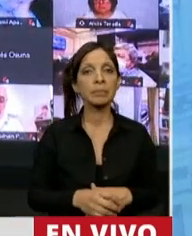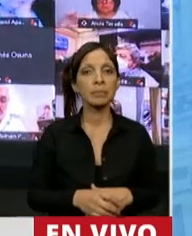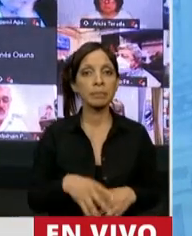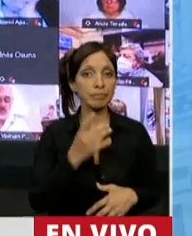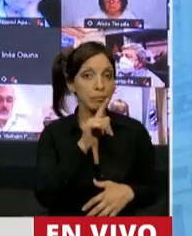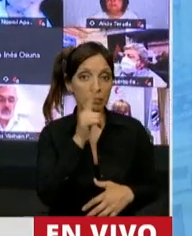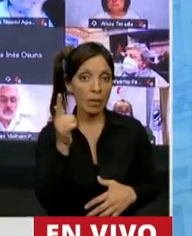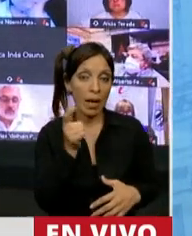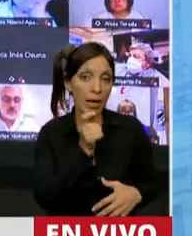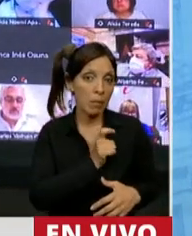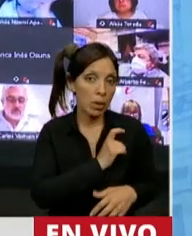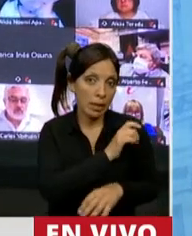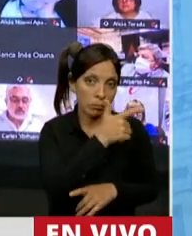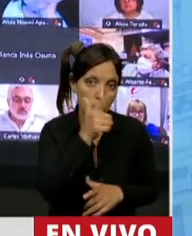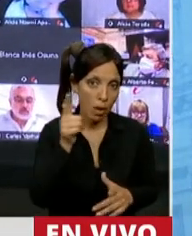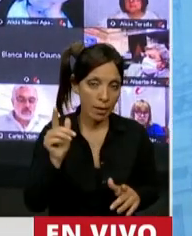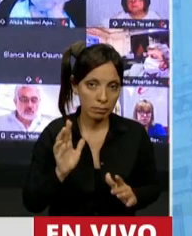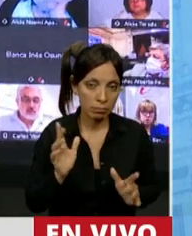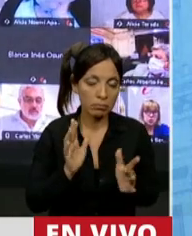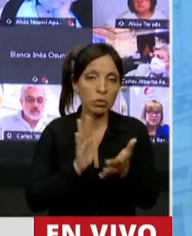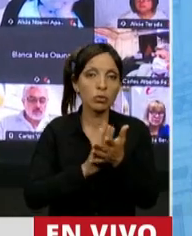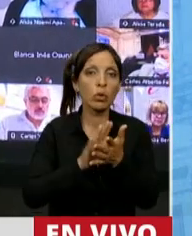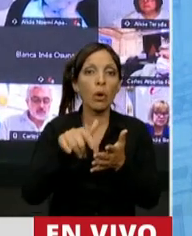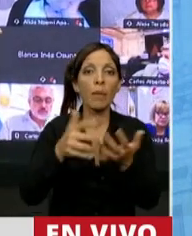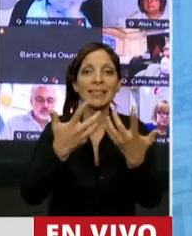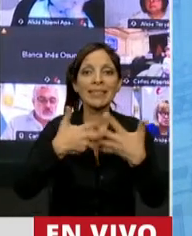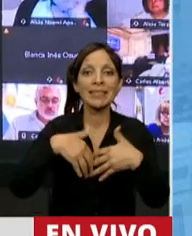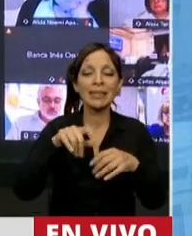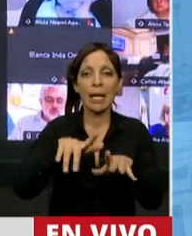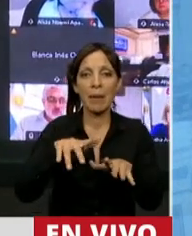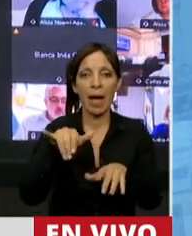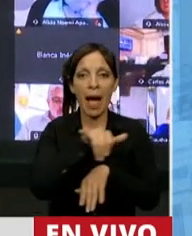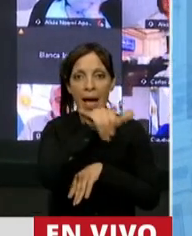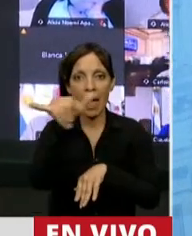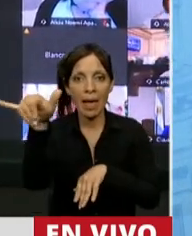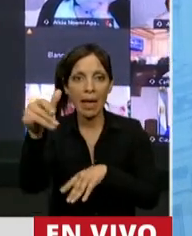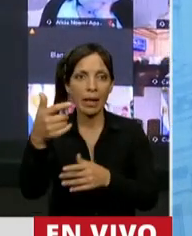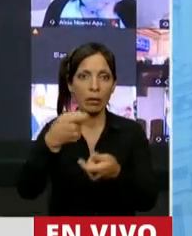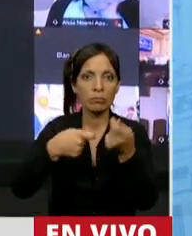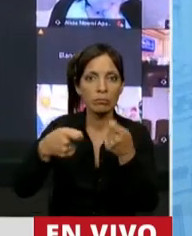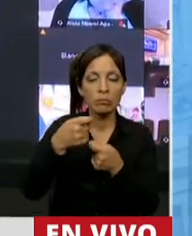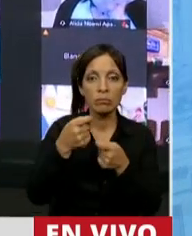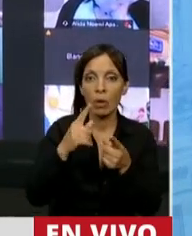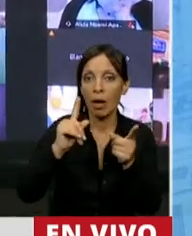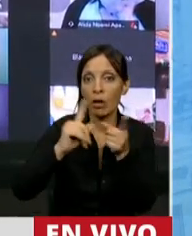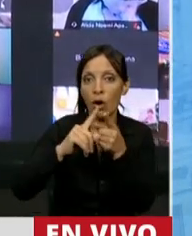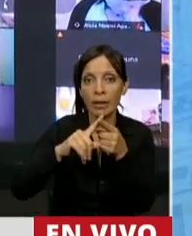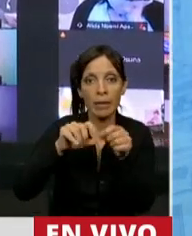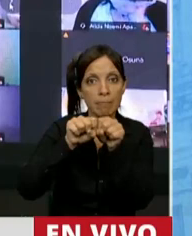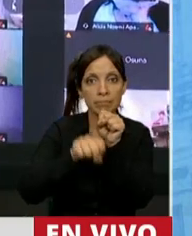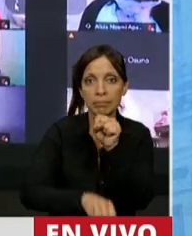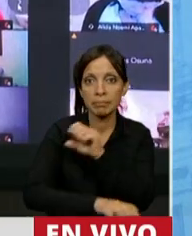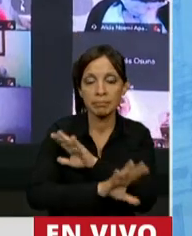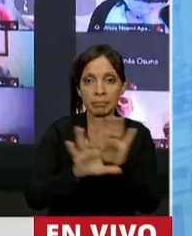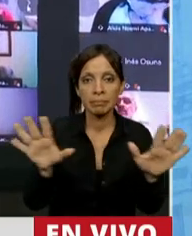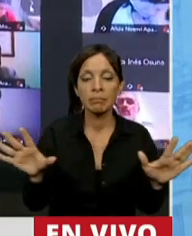no encontrar respuesta a lo que hoy le sucede a nuestro sistema aerocomercial, donde se ha cercenado la conectividad y donde se ha